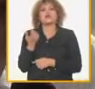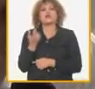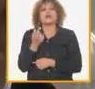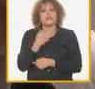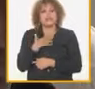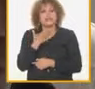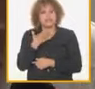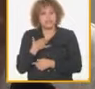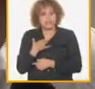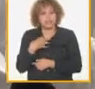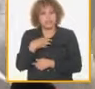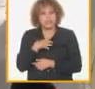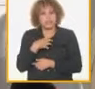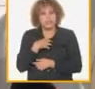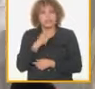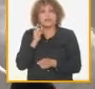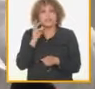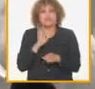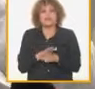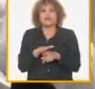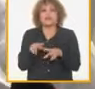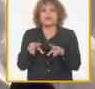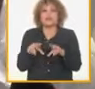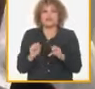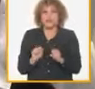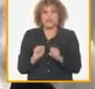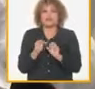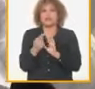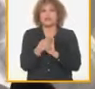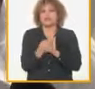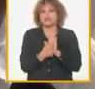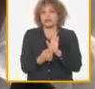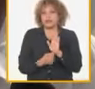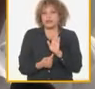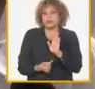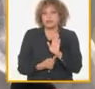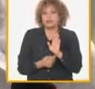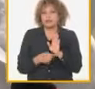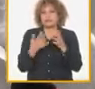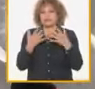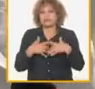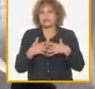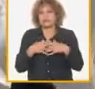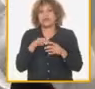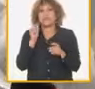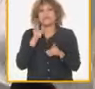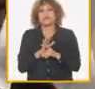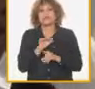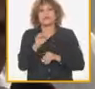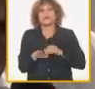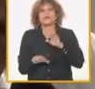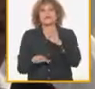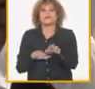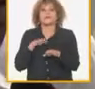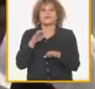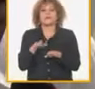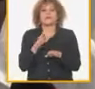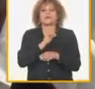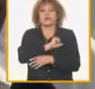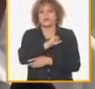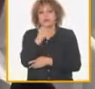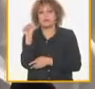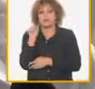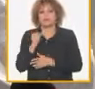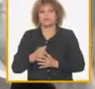a detener el retroceso en los indicadores productivos del organismo y comenzar a dar paso vuelvo a insistir